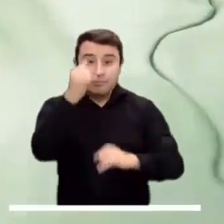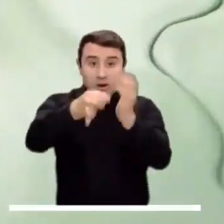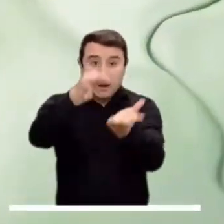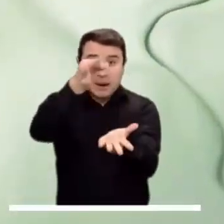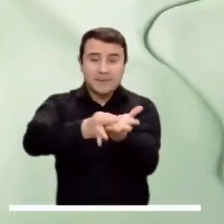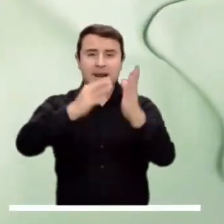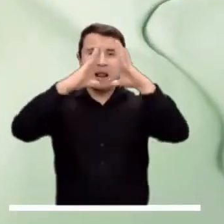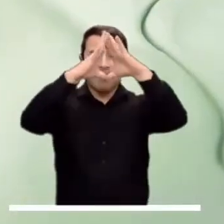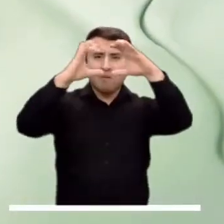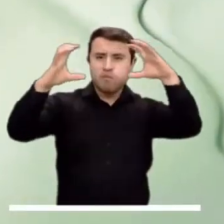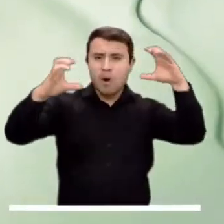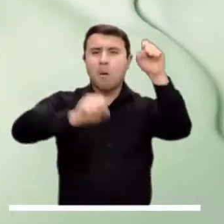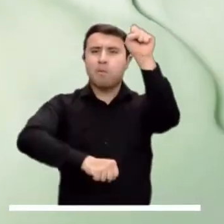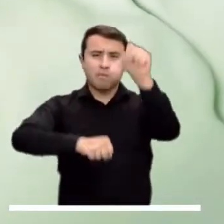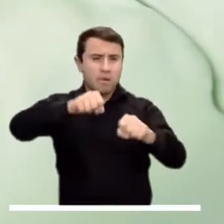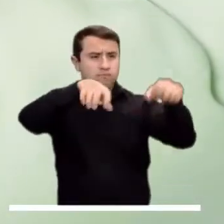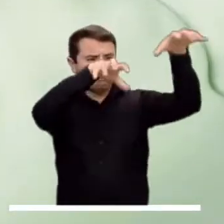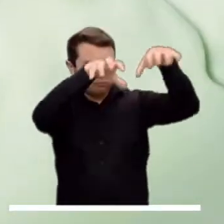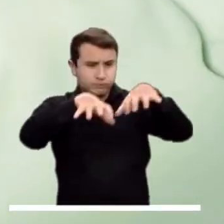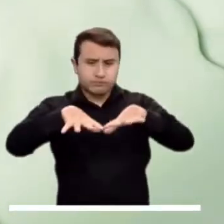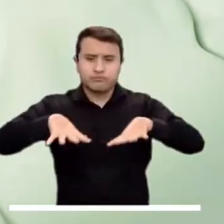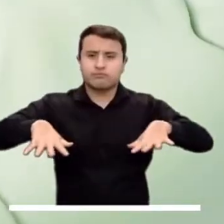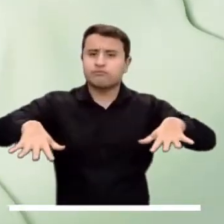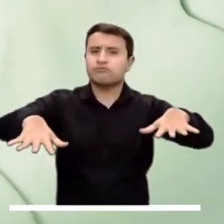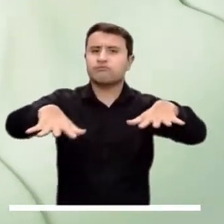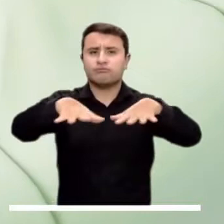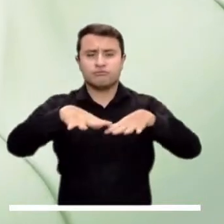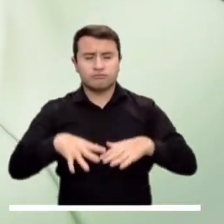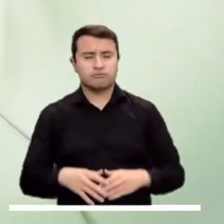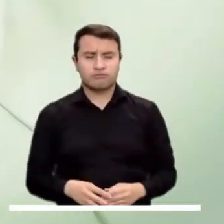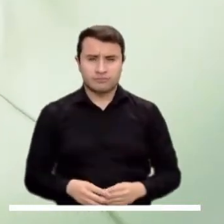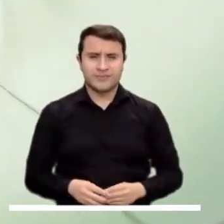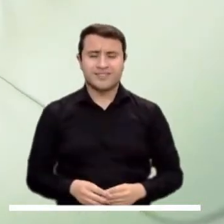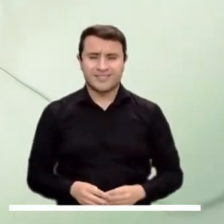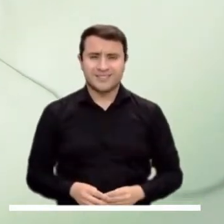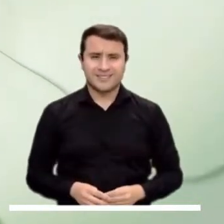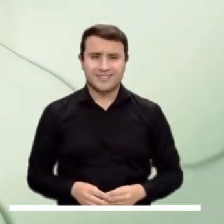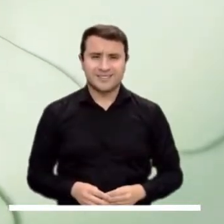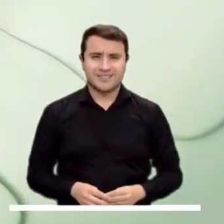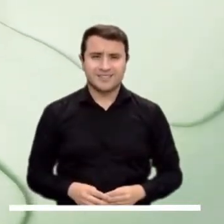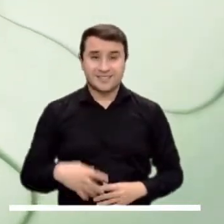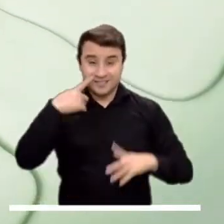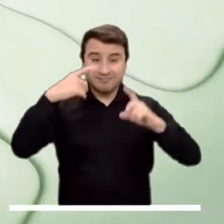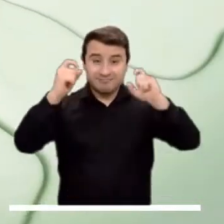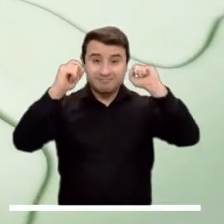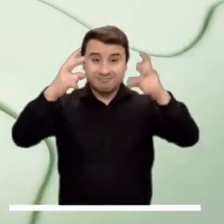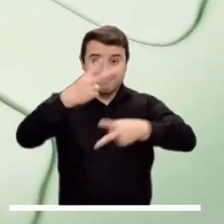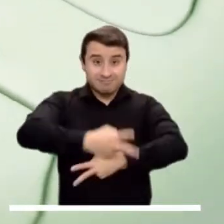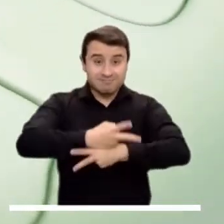Por último, en la capital del país se mantendrá nublado y con posibilidad de lluvias en algunos sectores.